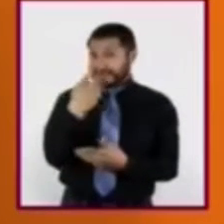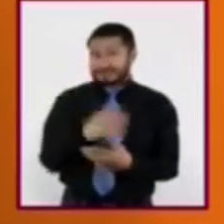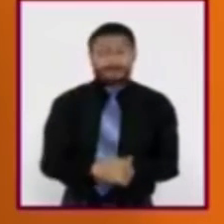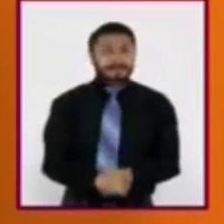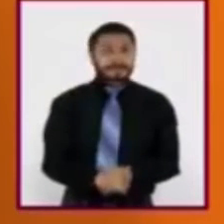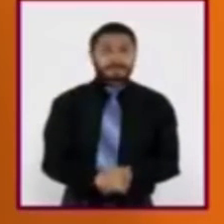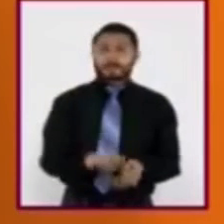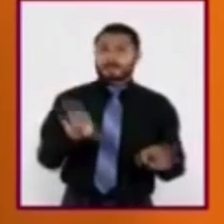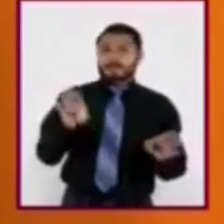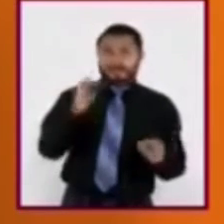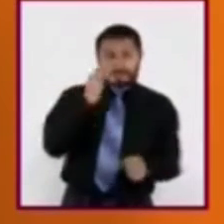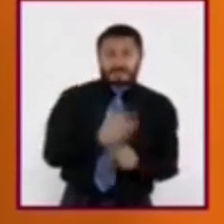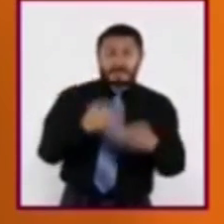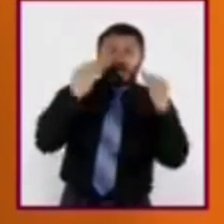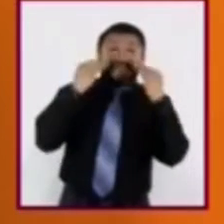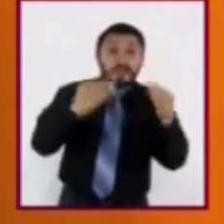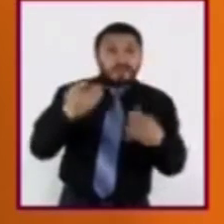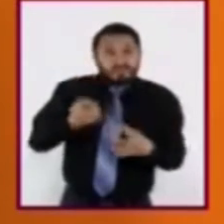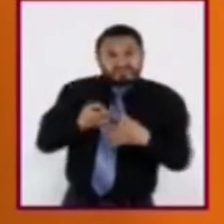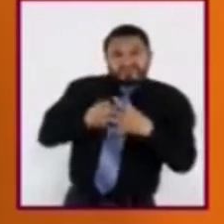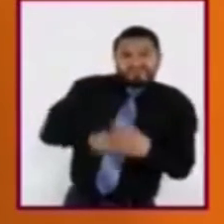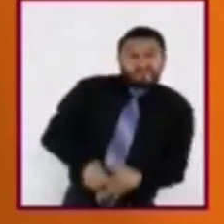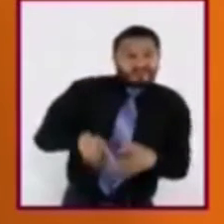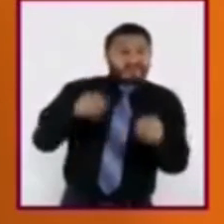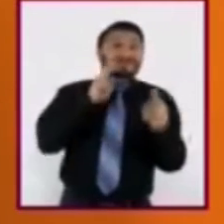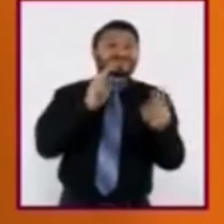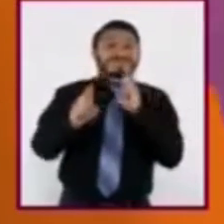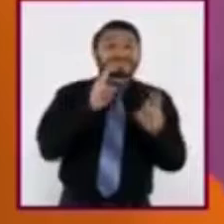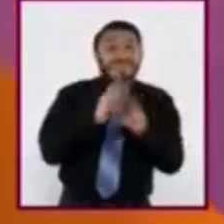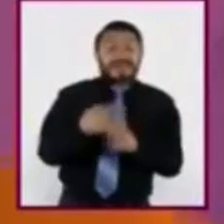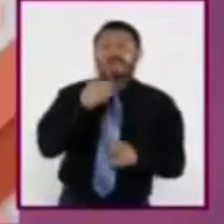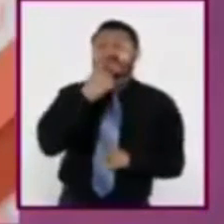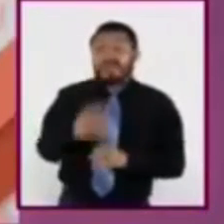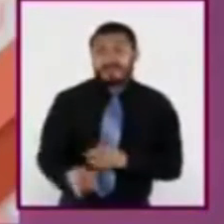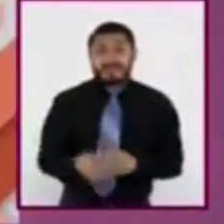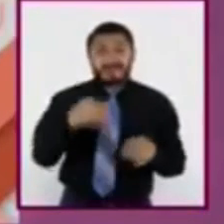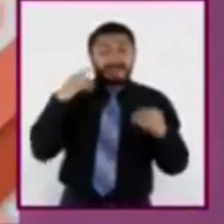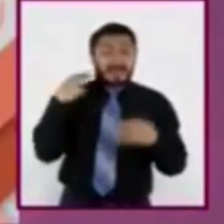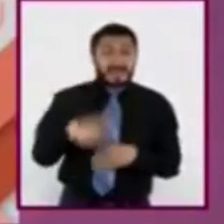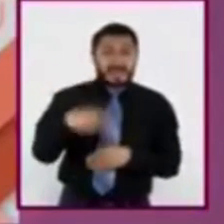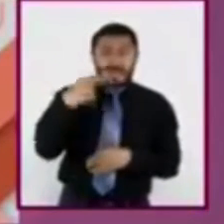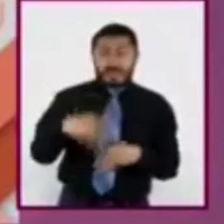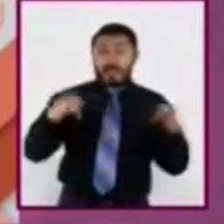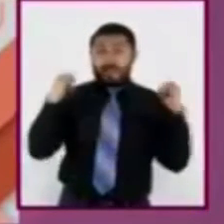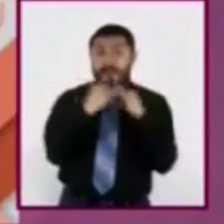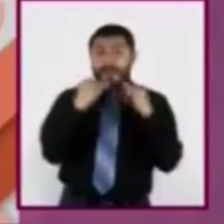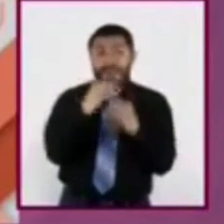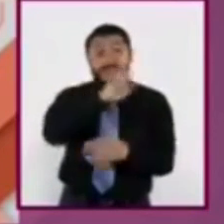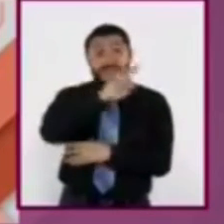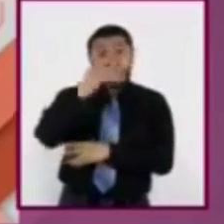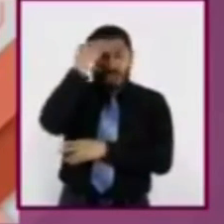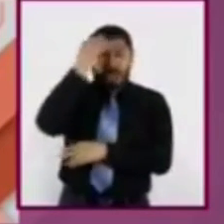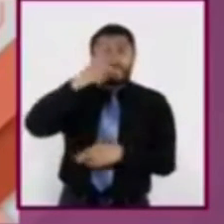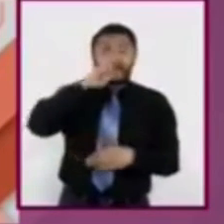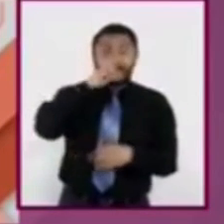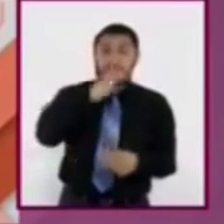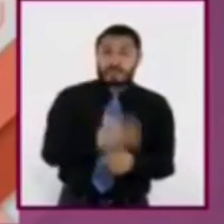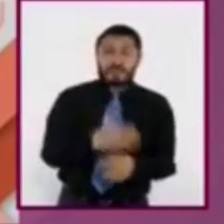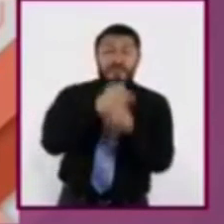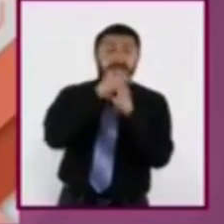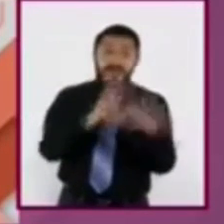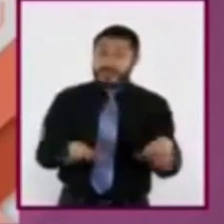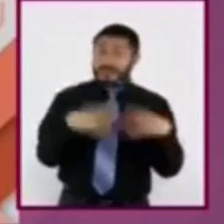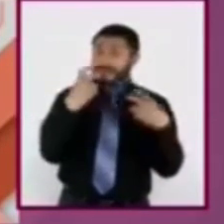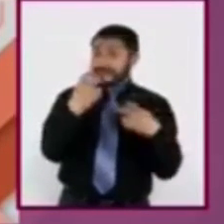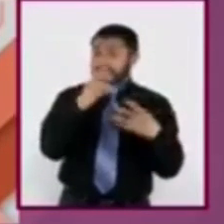Como podrás observar, al inicio de la nota informativa se indica el nombre de la agencia y se le reconoce como responsable de la